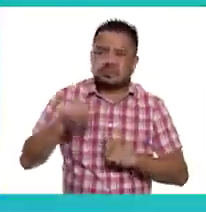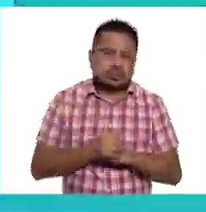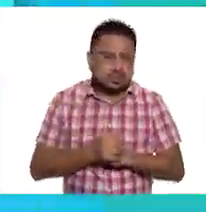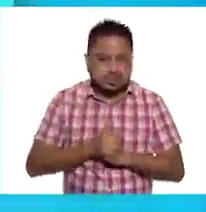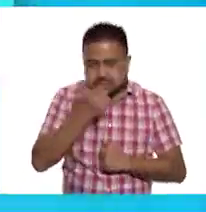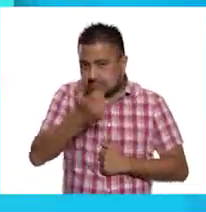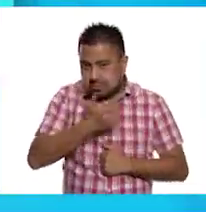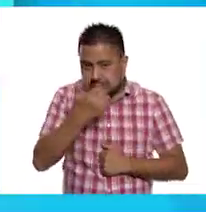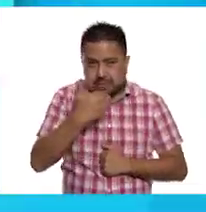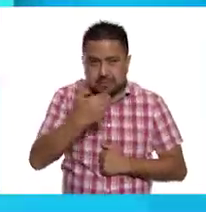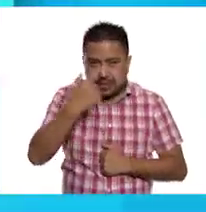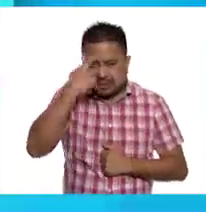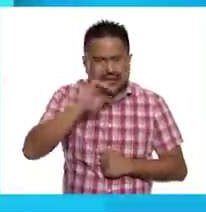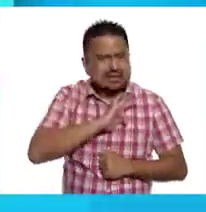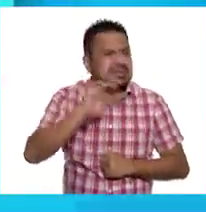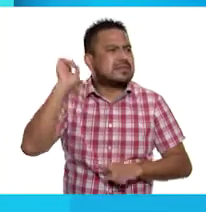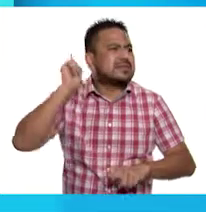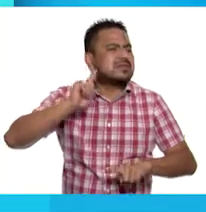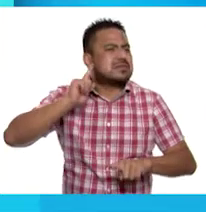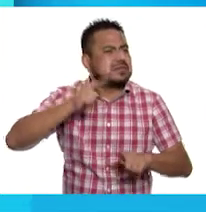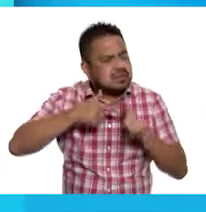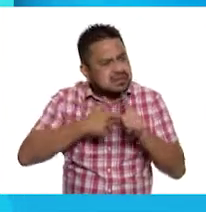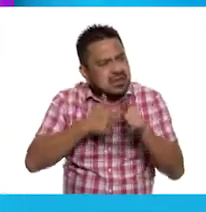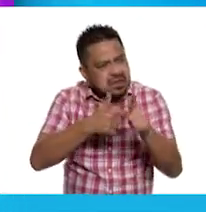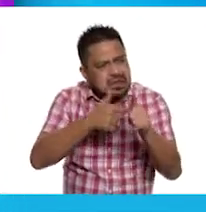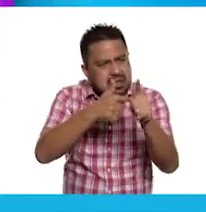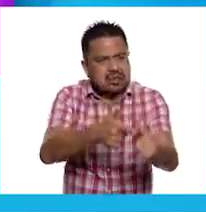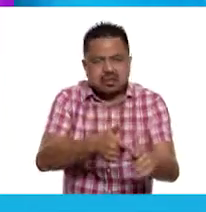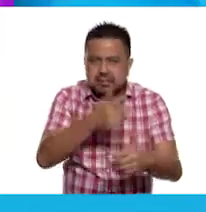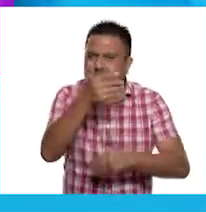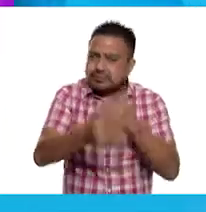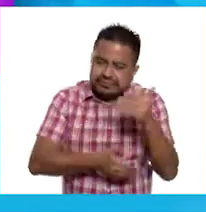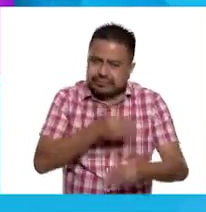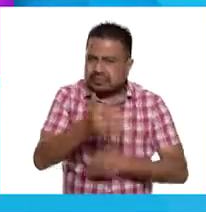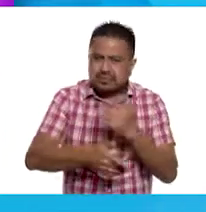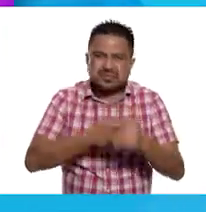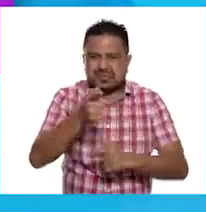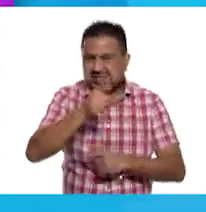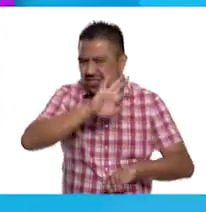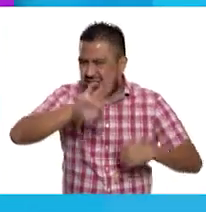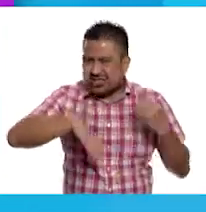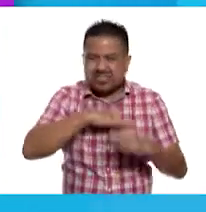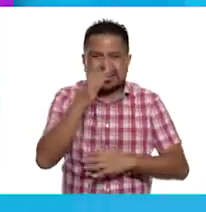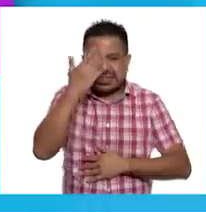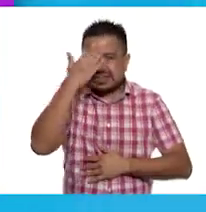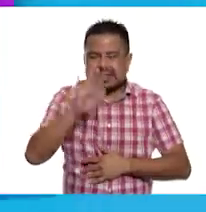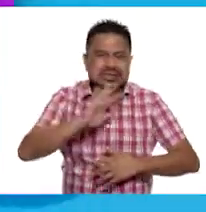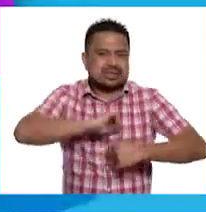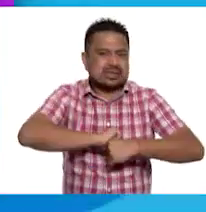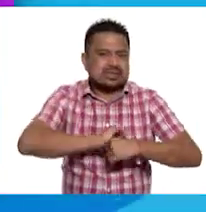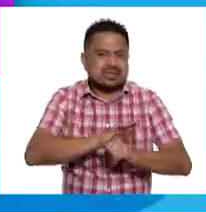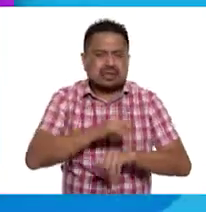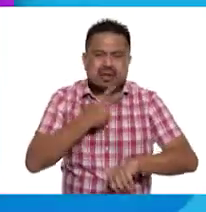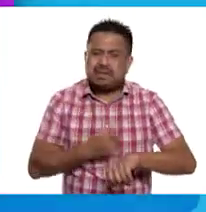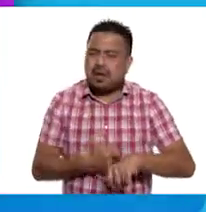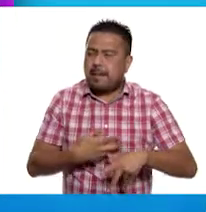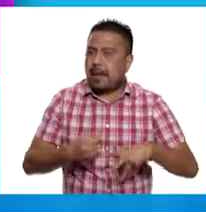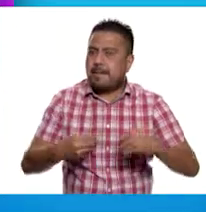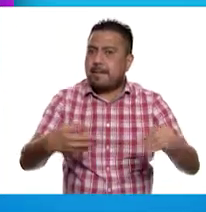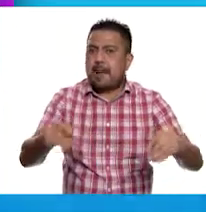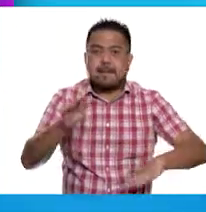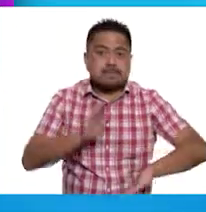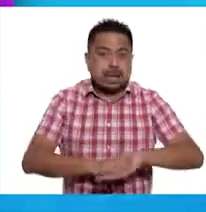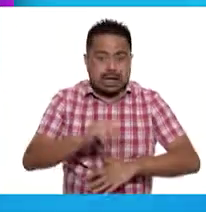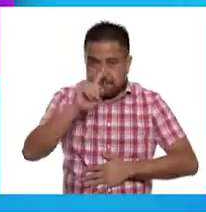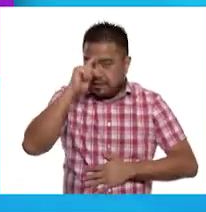Buenas prácticas para seguir adelante. Como todos sabemos, la COVID-19 es una enfermedad que se contagia muy fácilmente